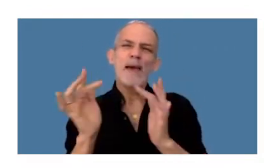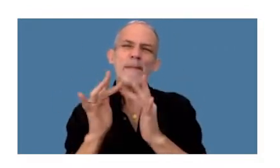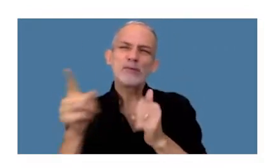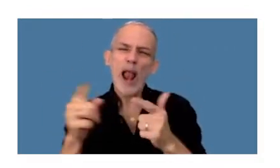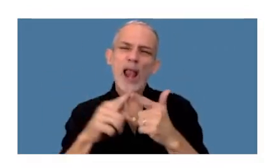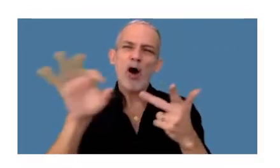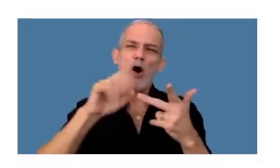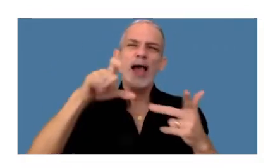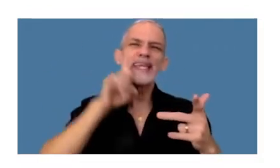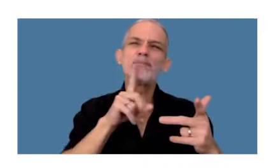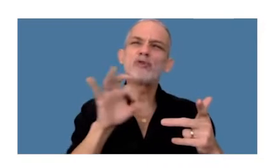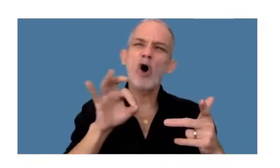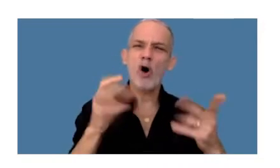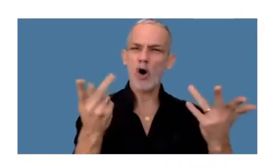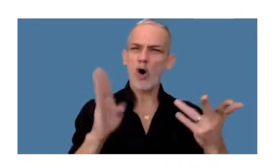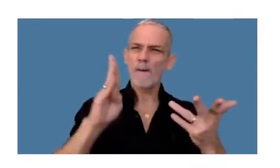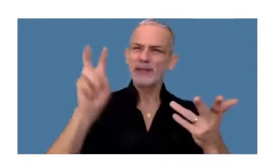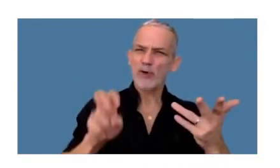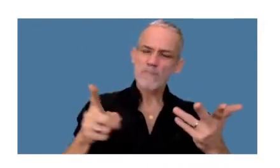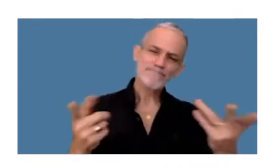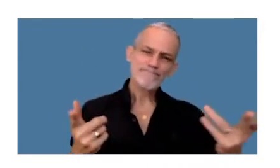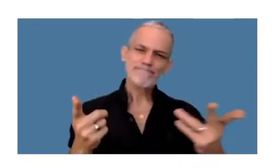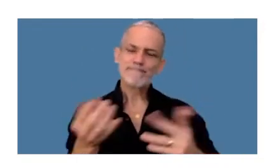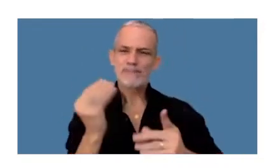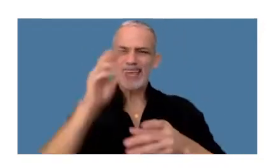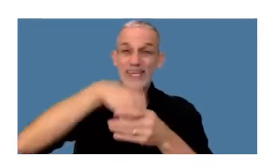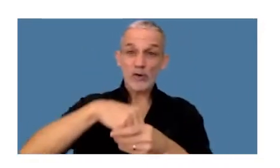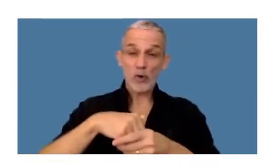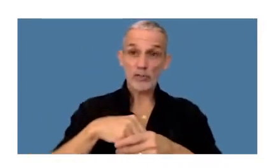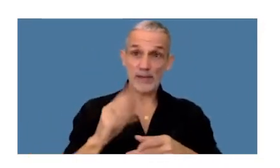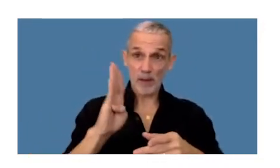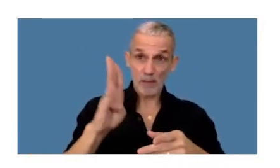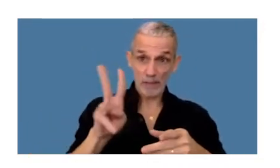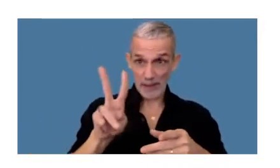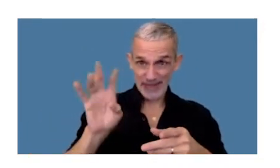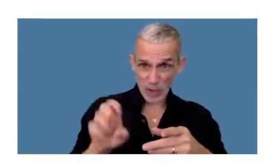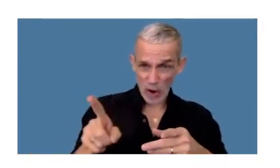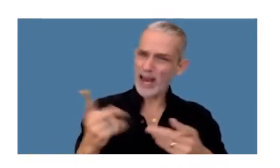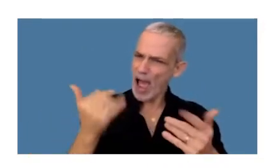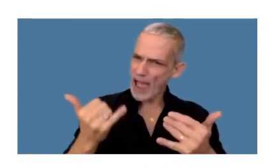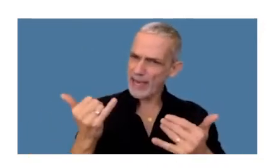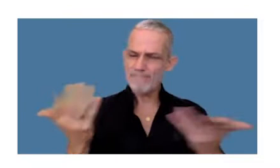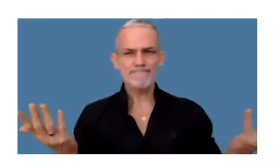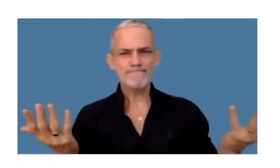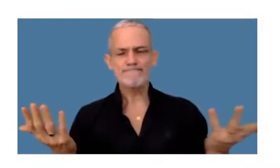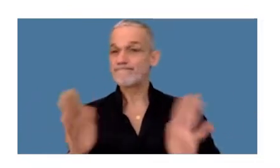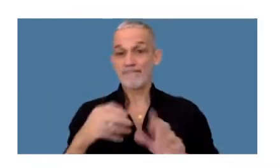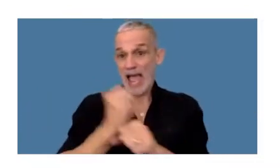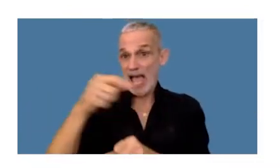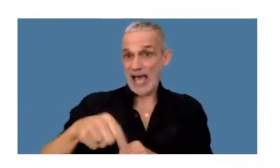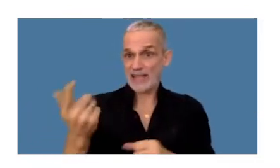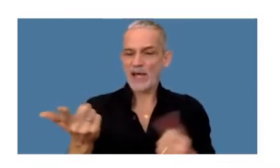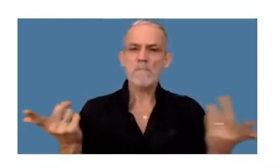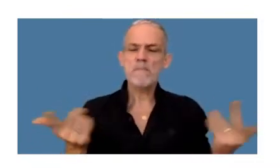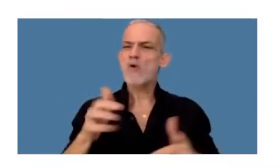sinónimo de criptoactivo o si incluye por eso a los bitcoins A la fecha tampoco se ha emitido